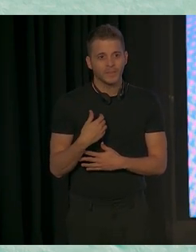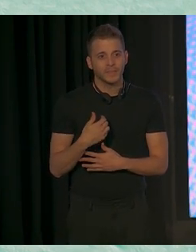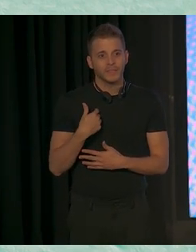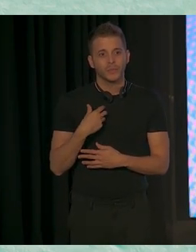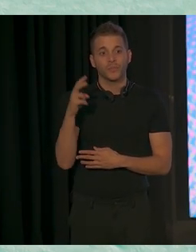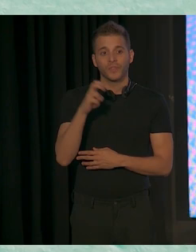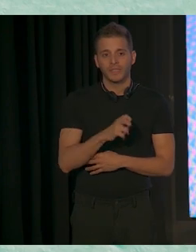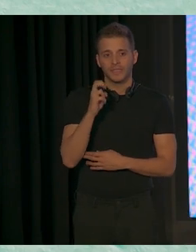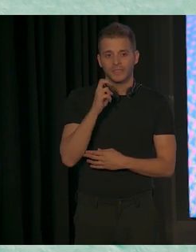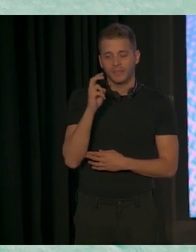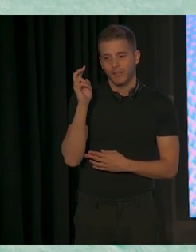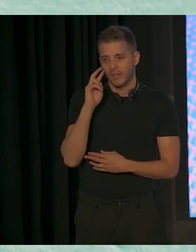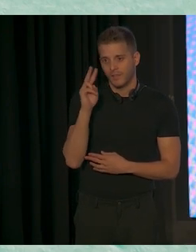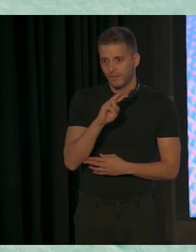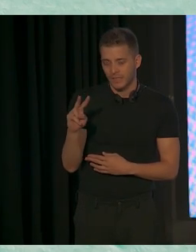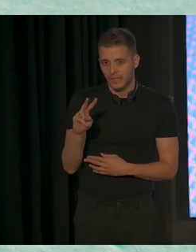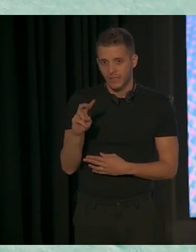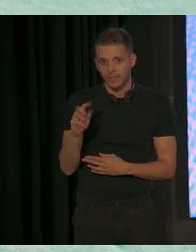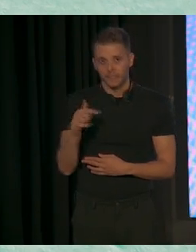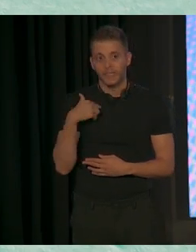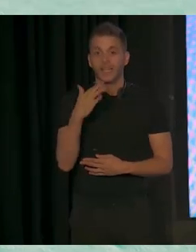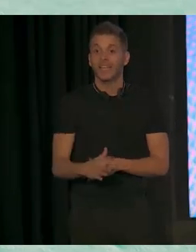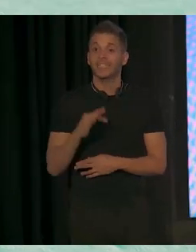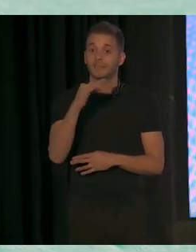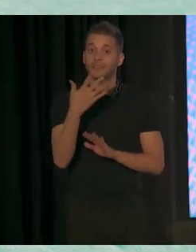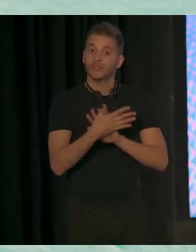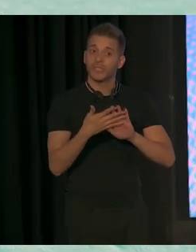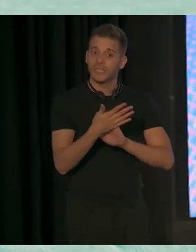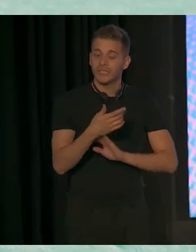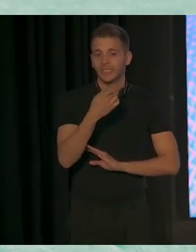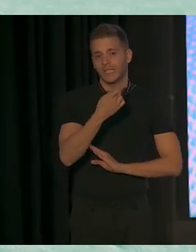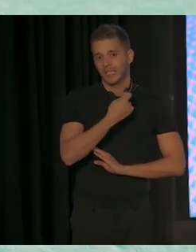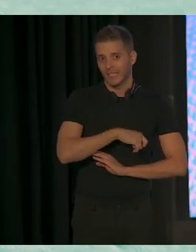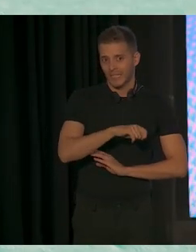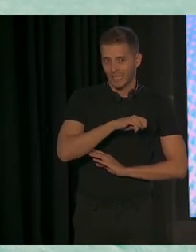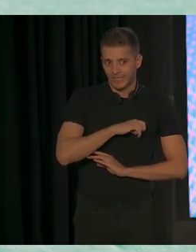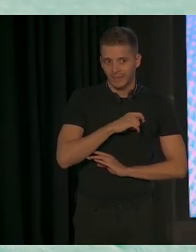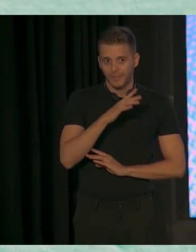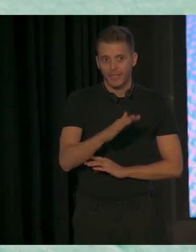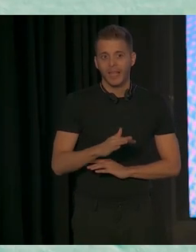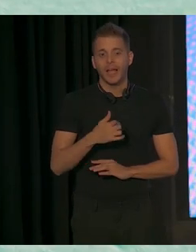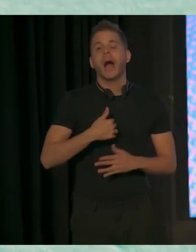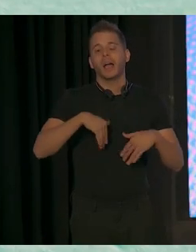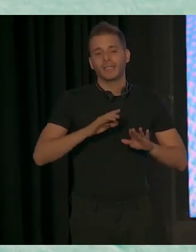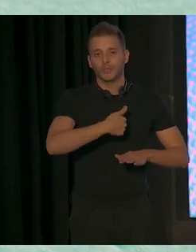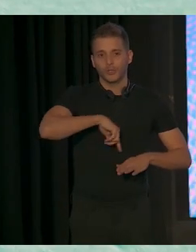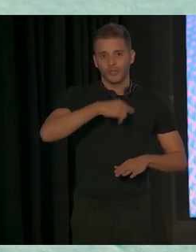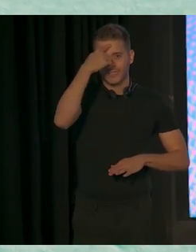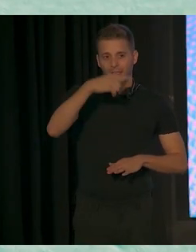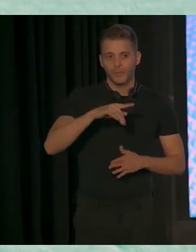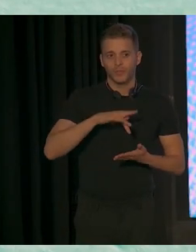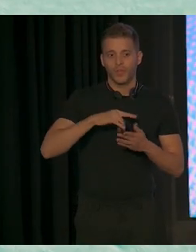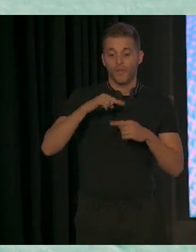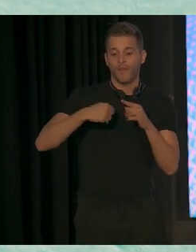venir en tu visita. Que lo hayas hecho en castellano, aunque sabemos que tú eres de origen, pero que ya no es tu